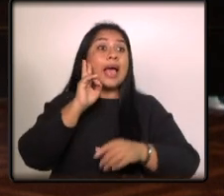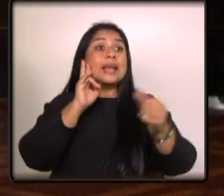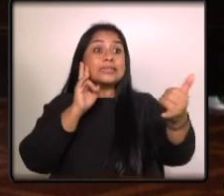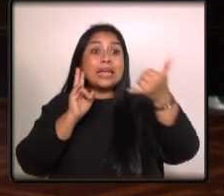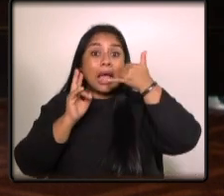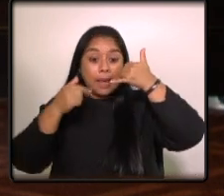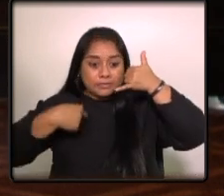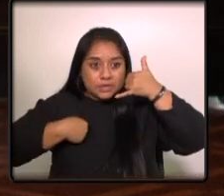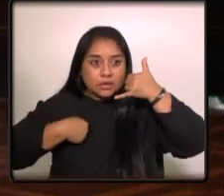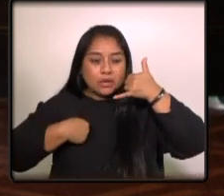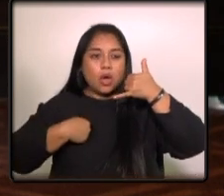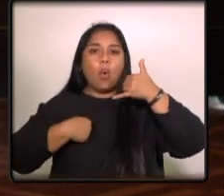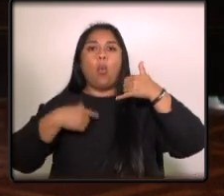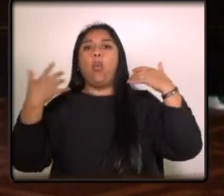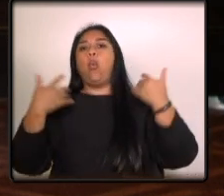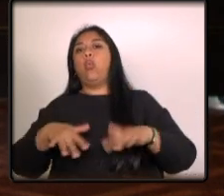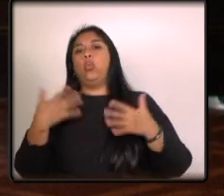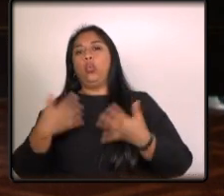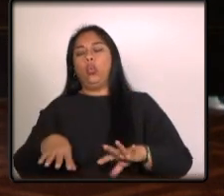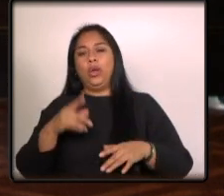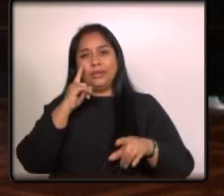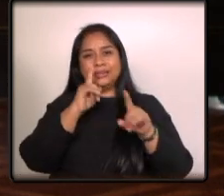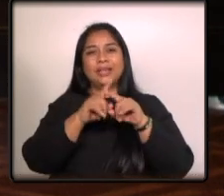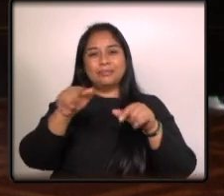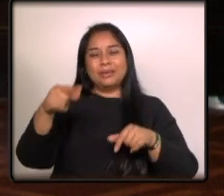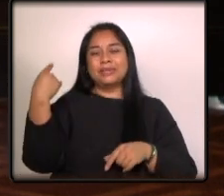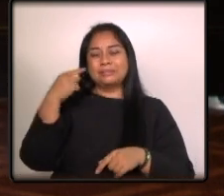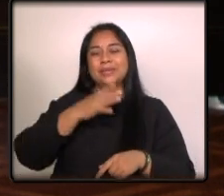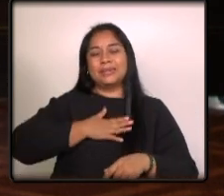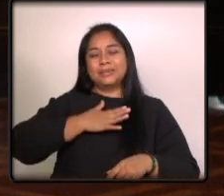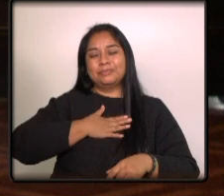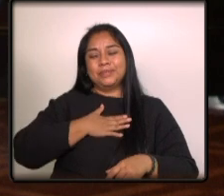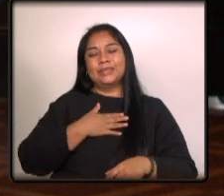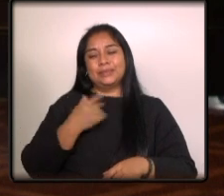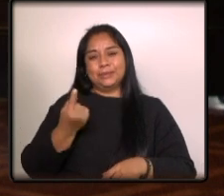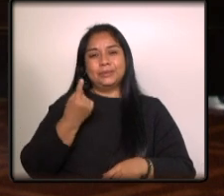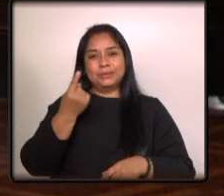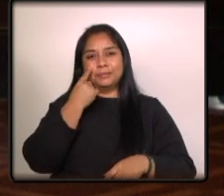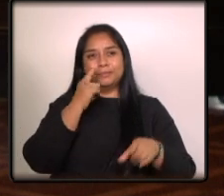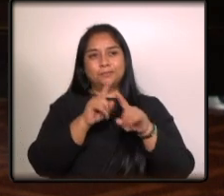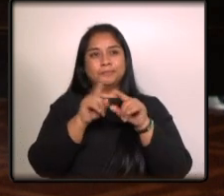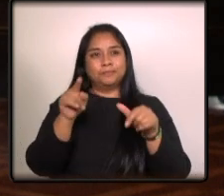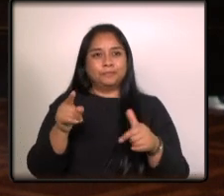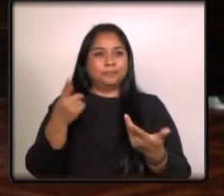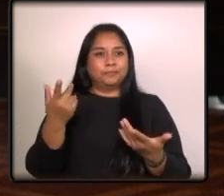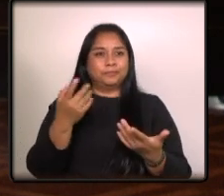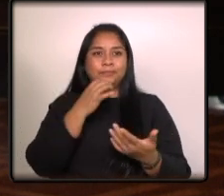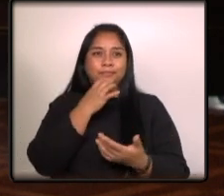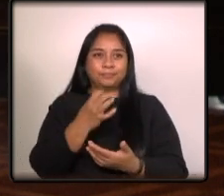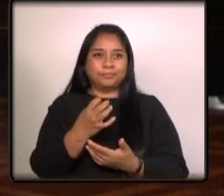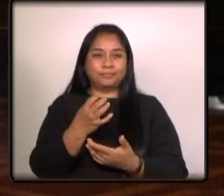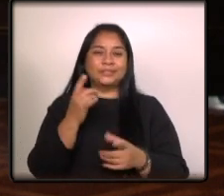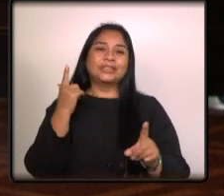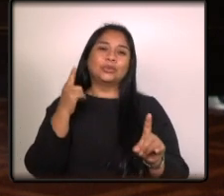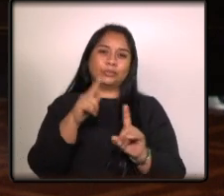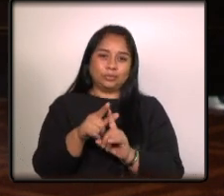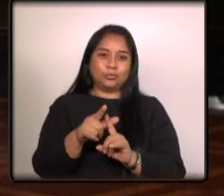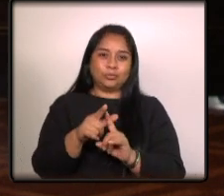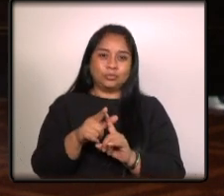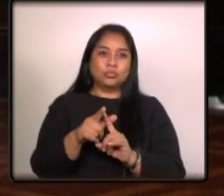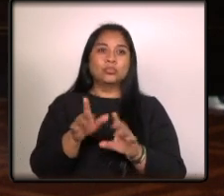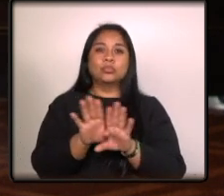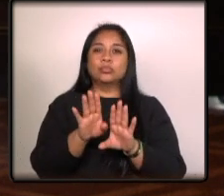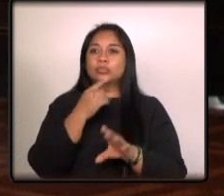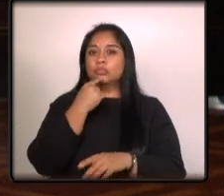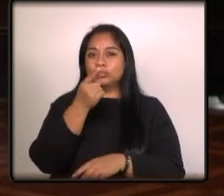a ir es un logro muy grande entonces este tema para mí es un es un es un logro como